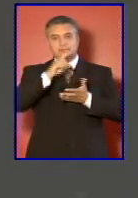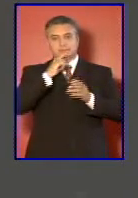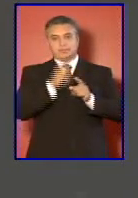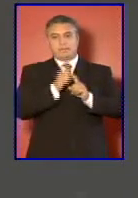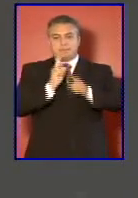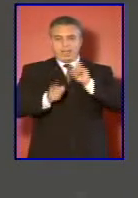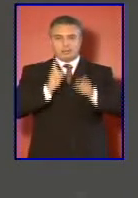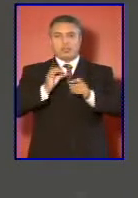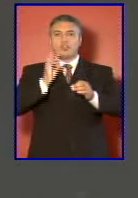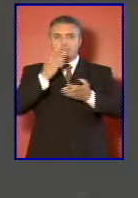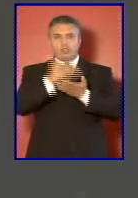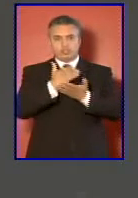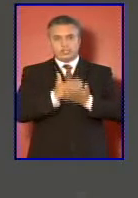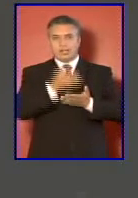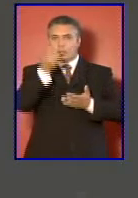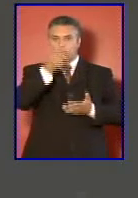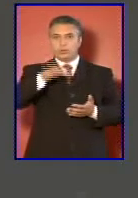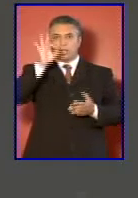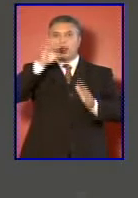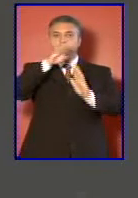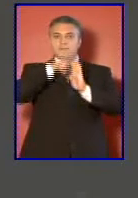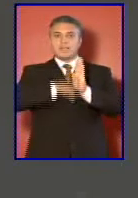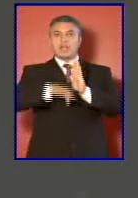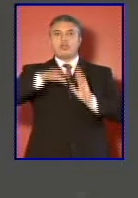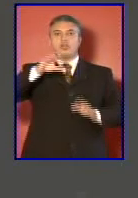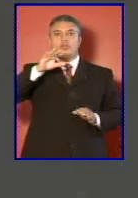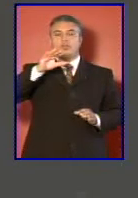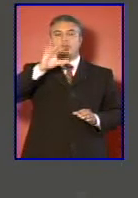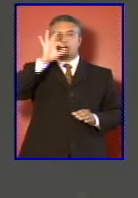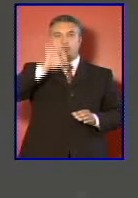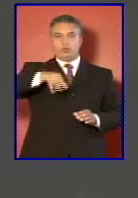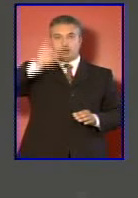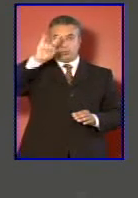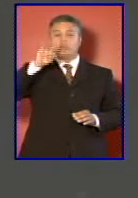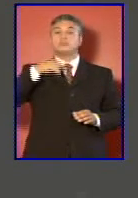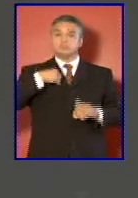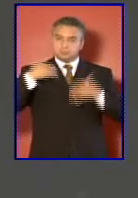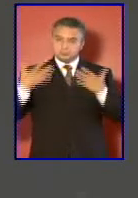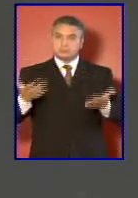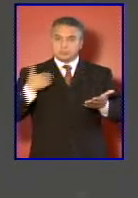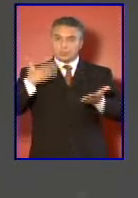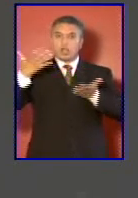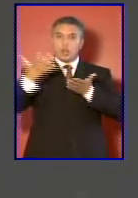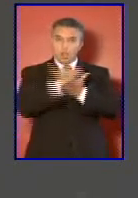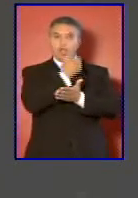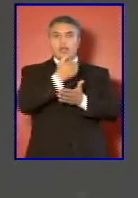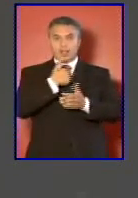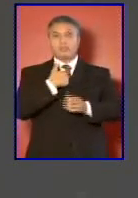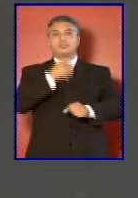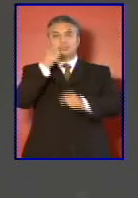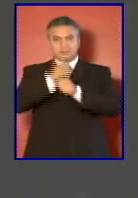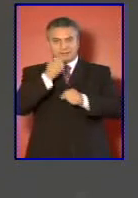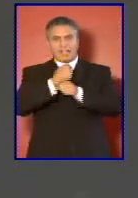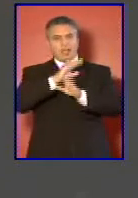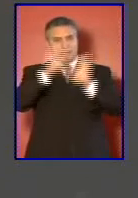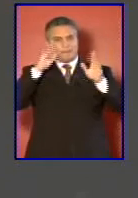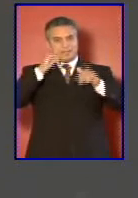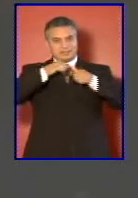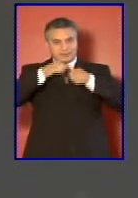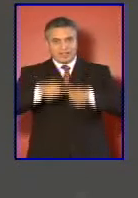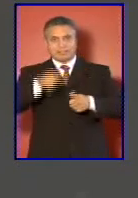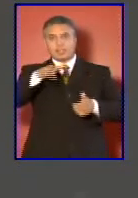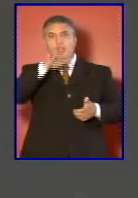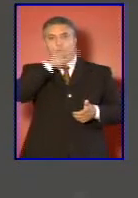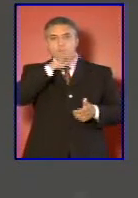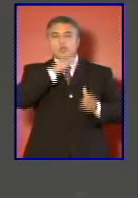disciplina única bajo Naciones Unidas y lo hemos logrado en un trabajo perseverante común con la